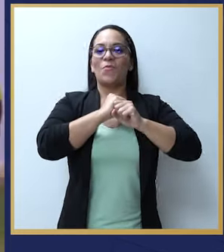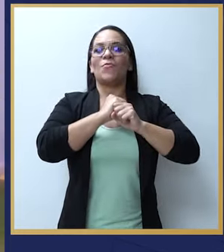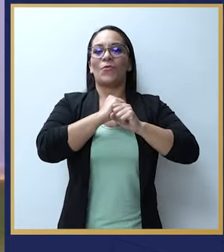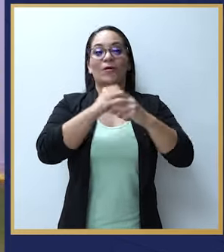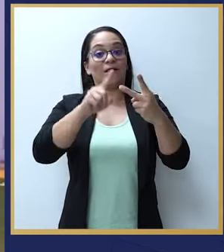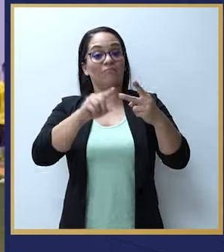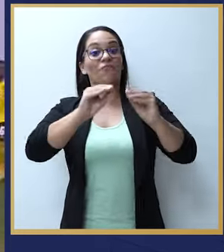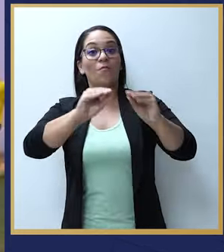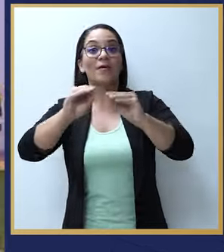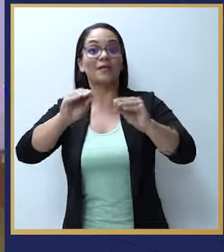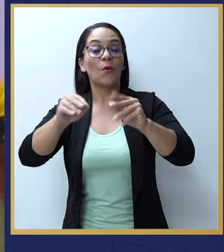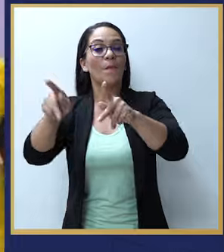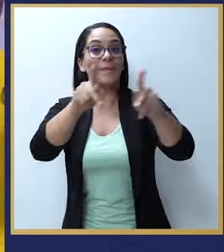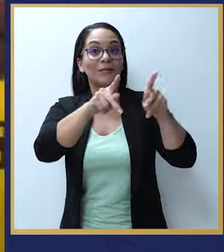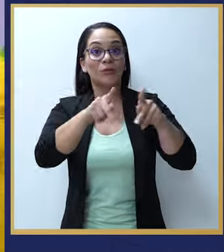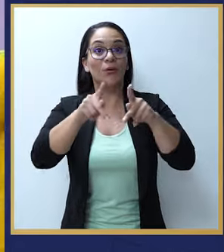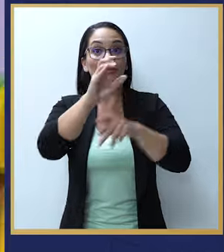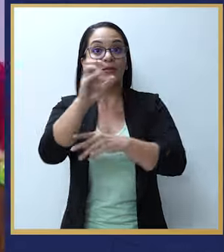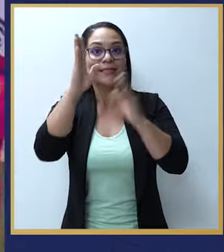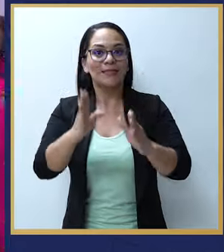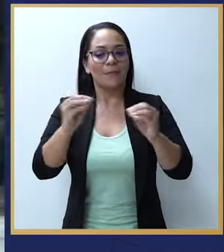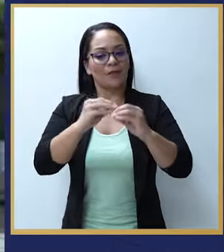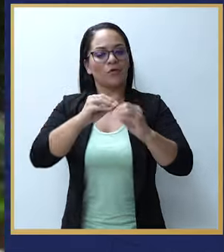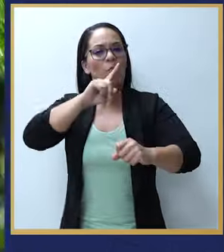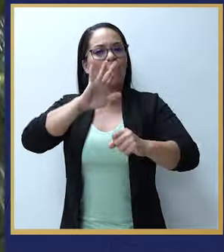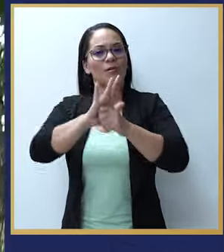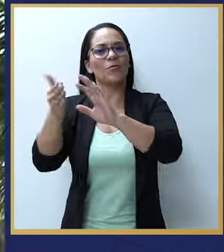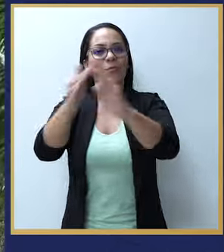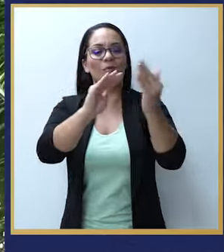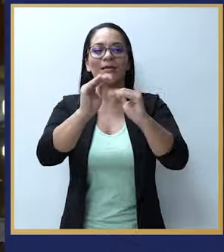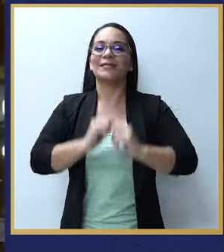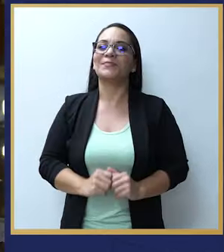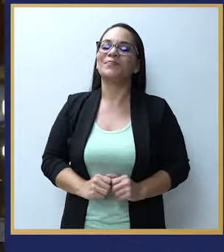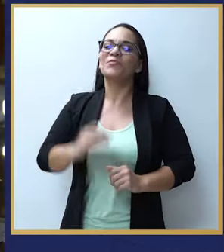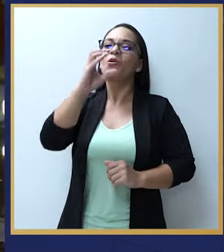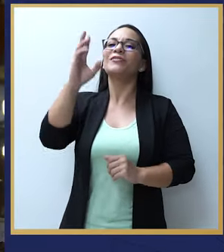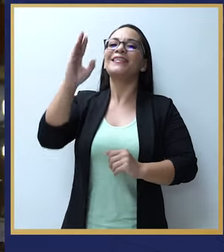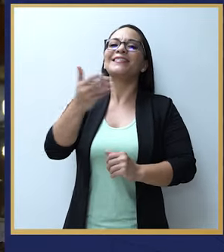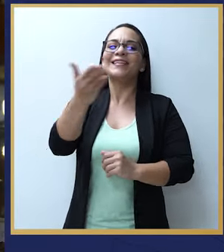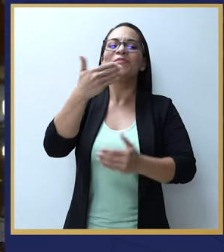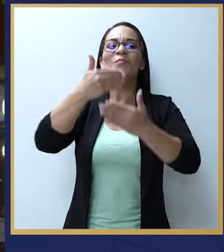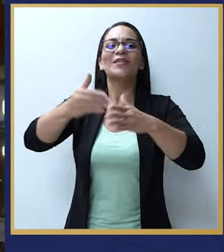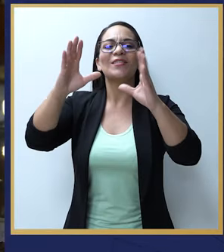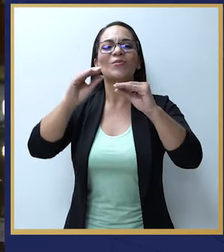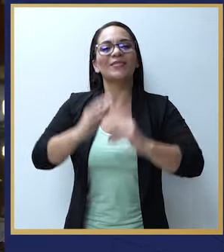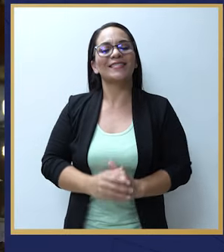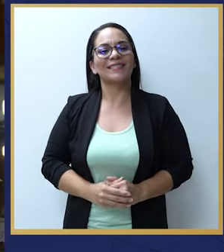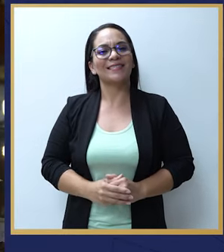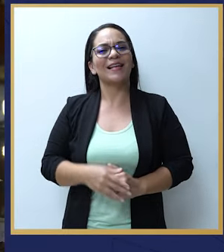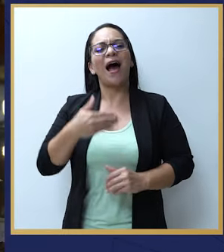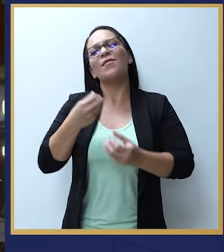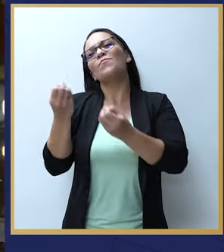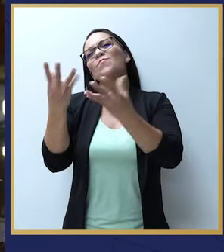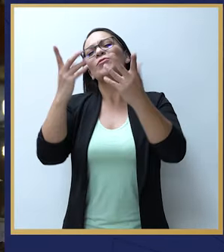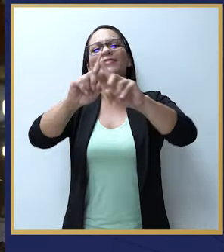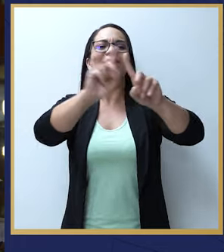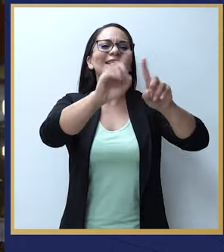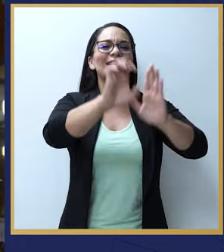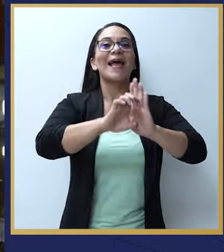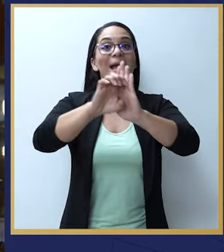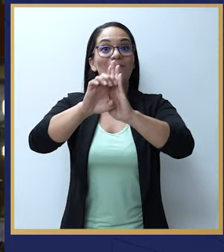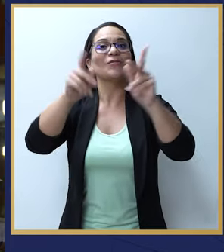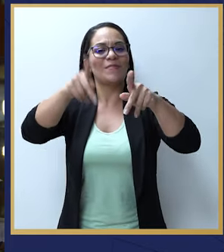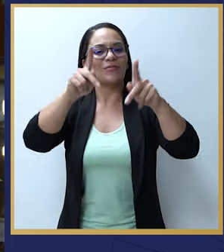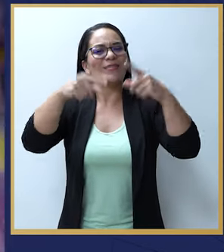y en la formación de ciudadanos más comprometidos con sus comunidades. Compatriotas, buenas noches. Tenemos muchos ejemplos y